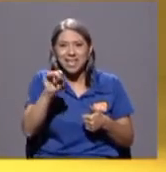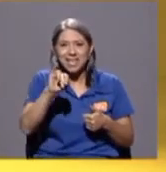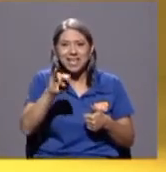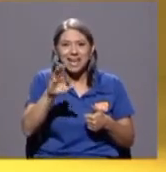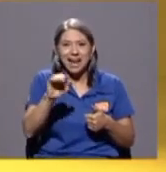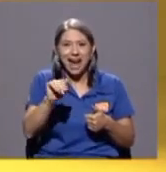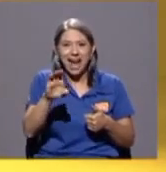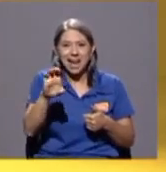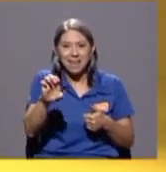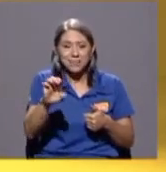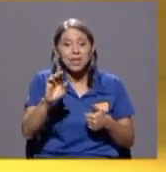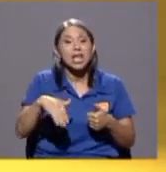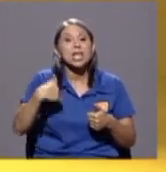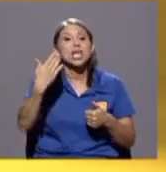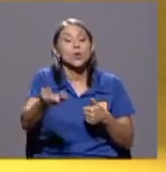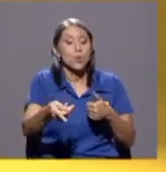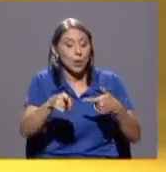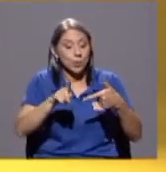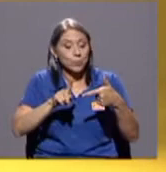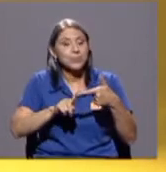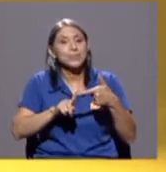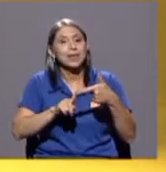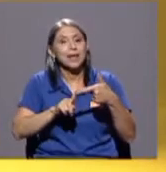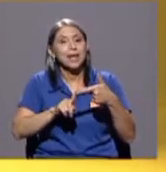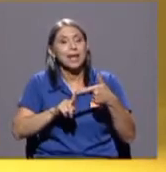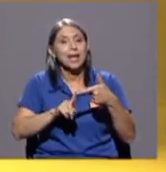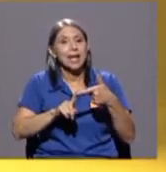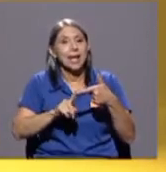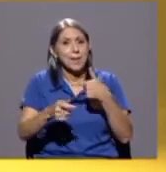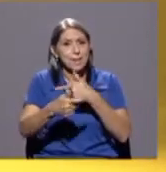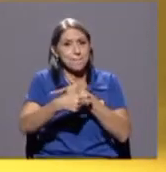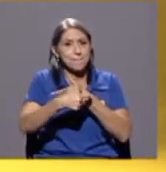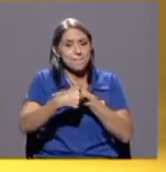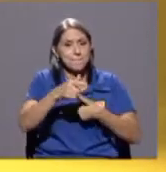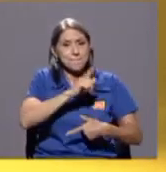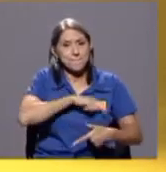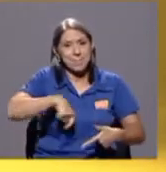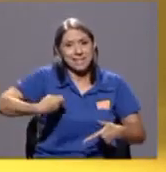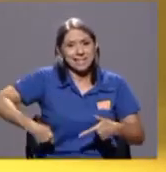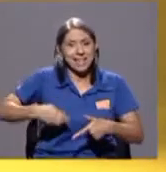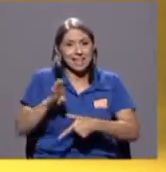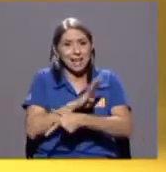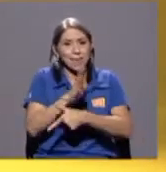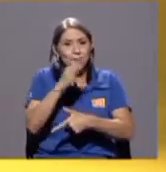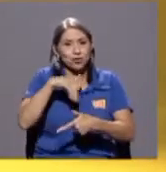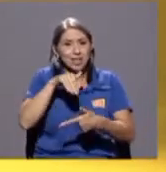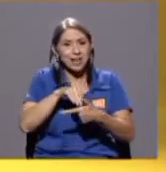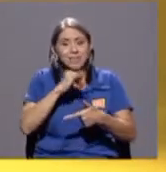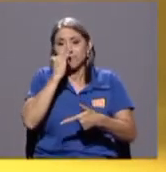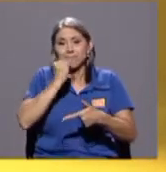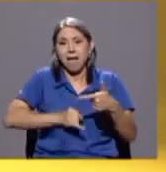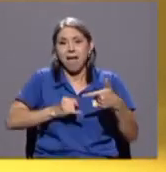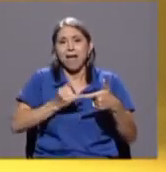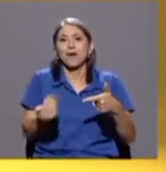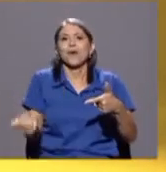periodo de de presidente del Banco Central que si no me equivoco